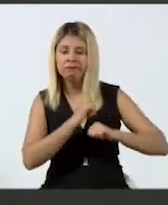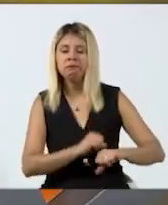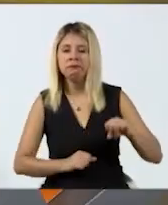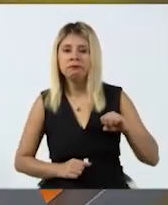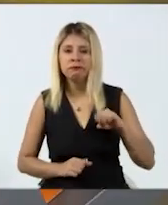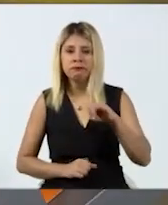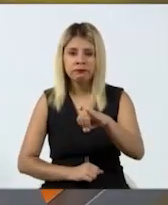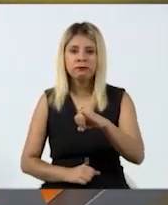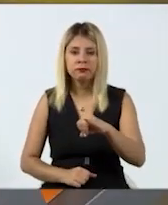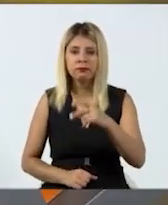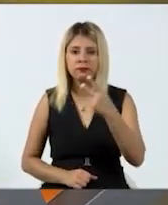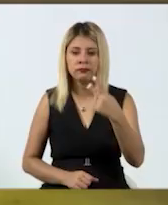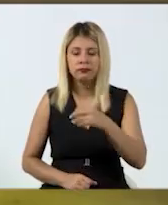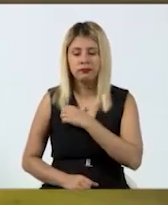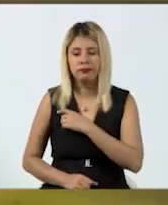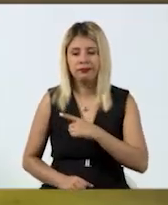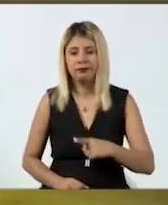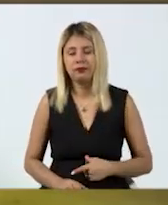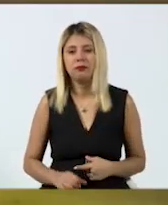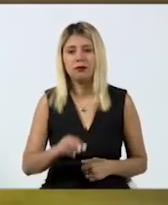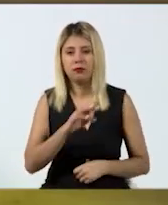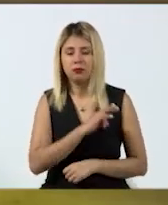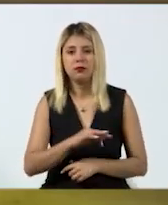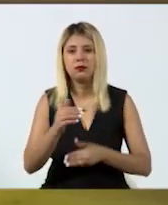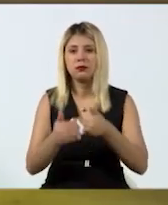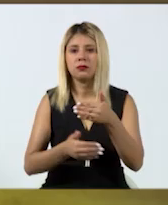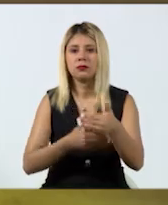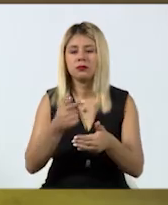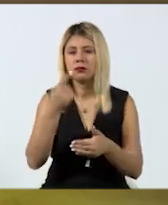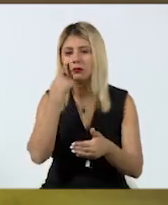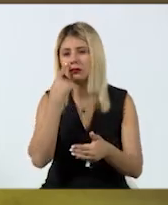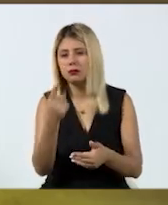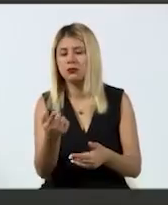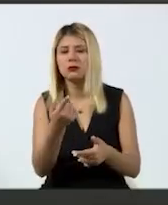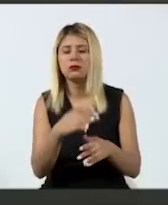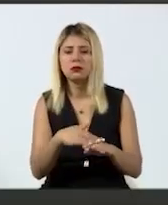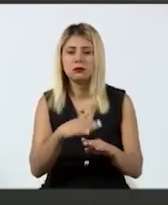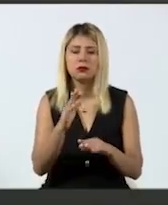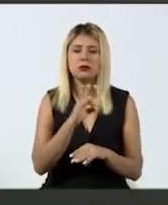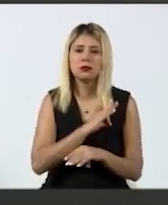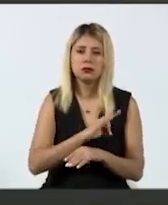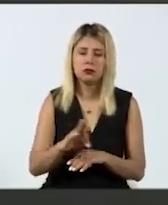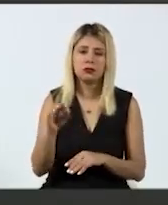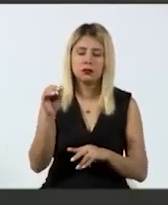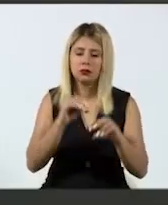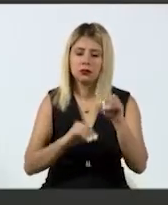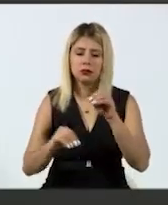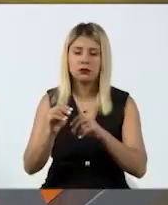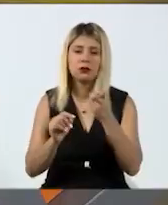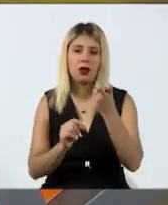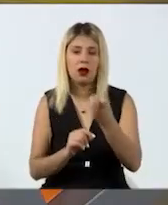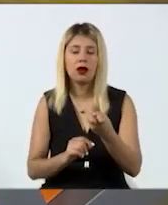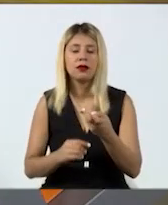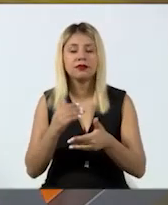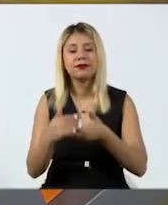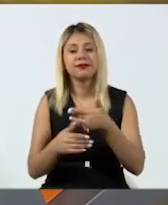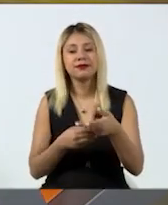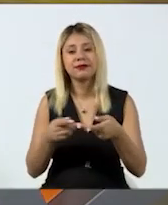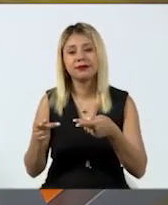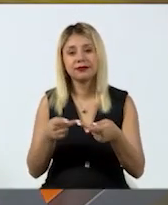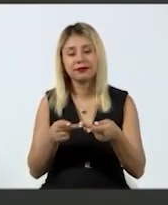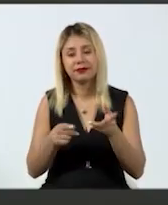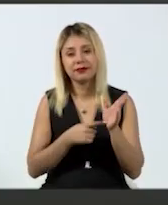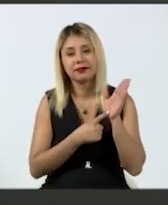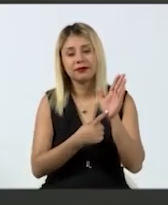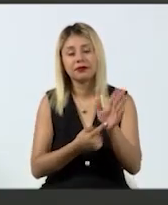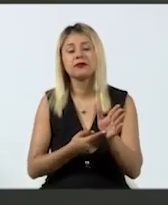con las unidades municipales que las actividades que describen en los formatos se estén desarrollando. Eso todavía lo estamos realizando